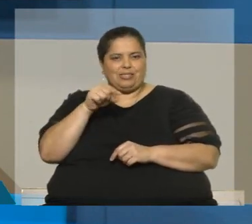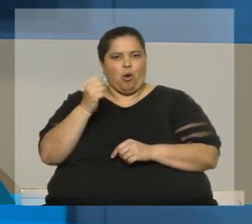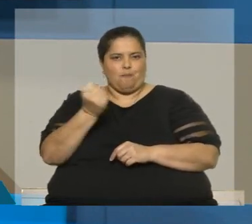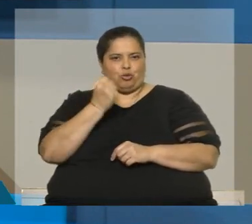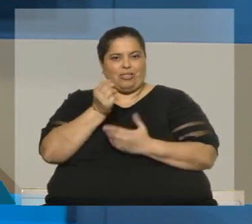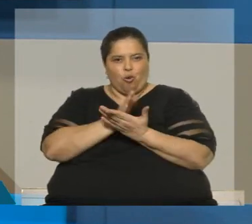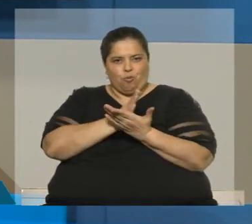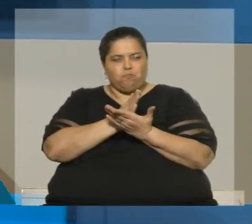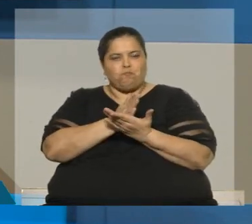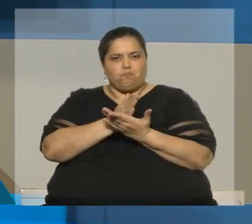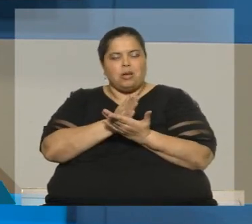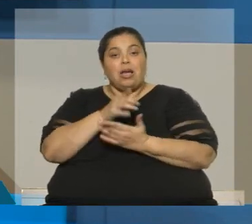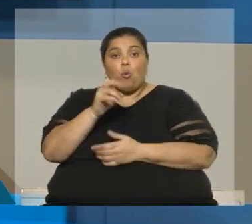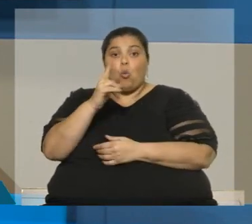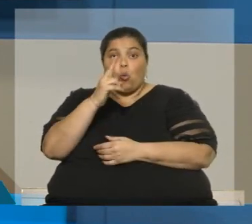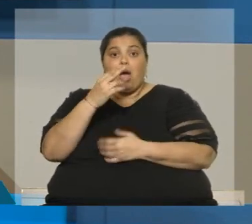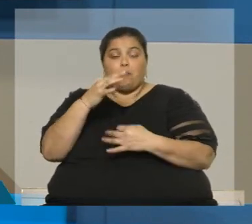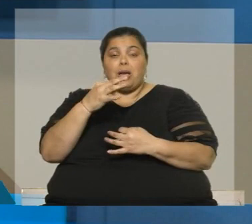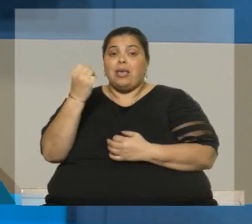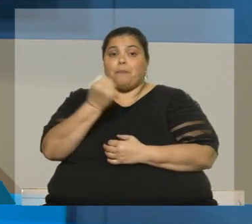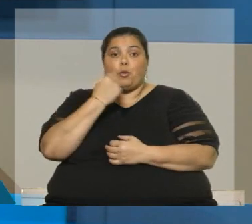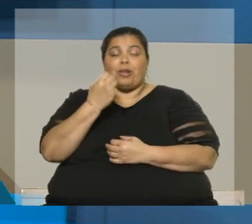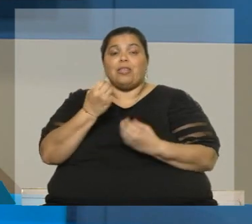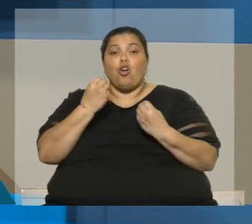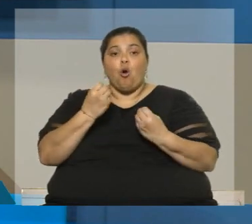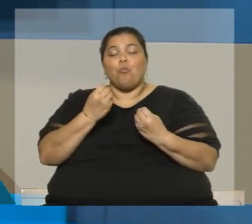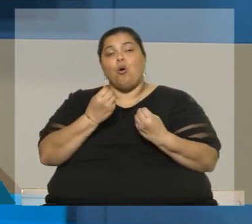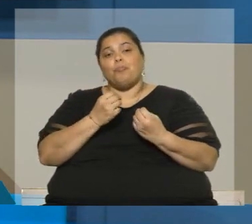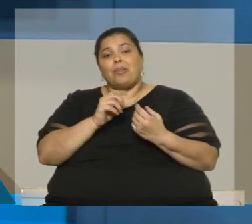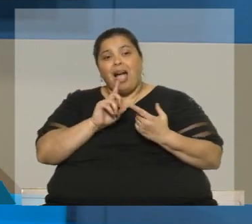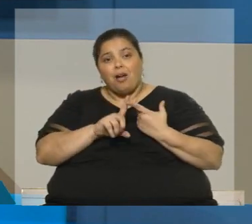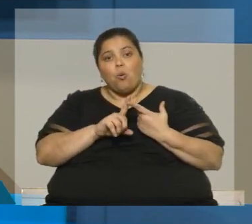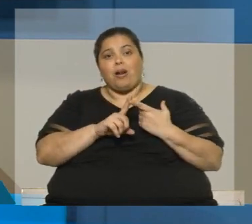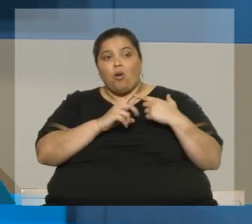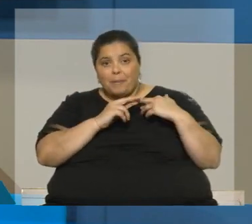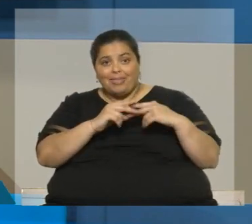Y Uruguay es muy relevante, tanto en el impulso del acuerdo como en el mantenimiento del Mercosur.